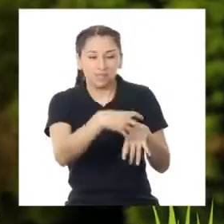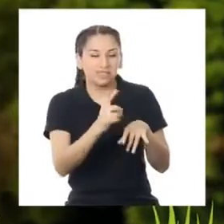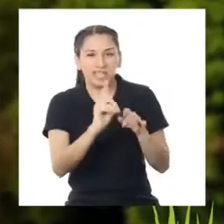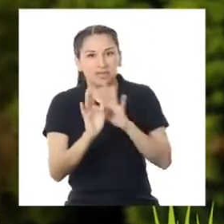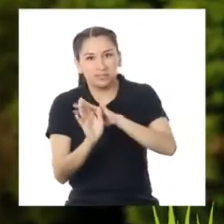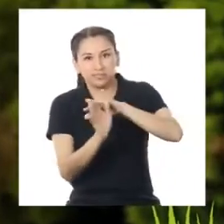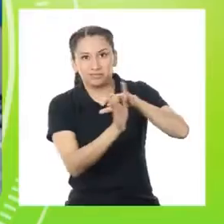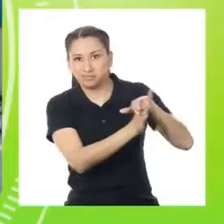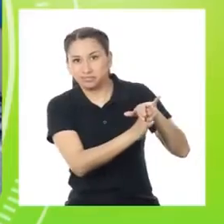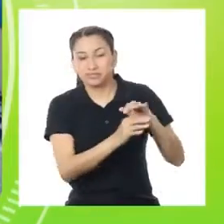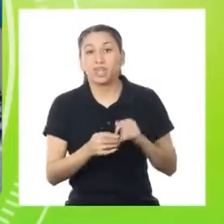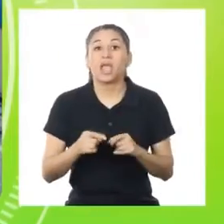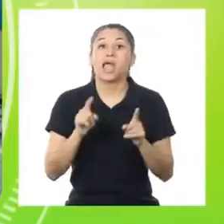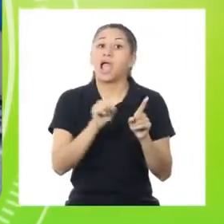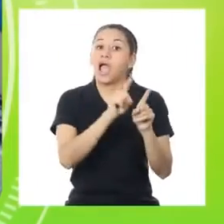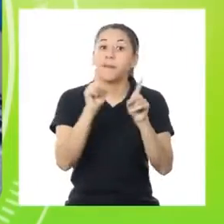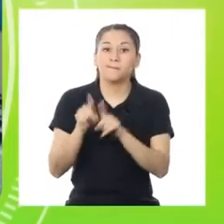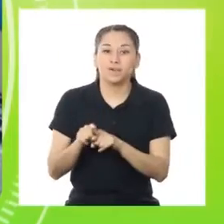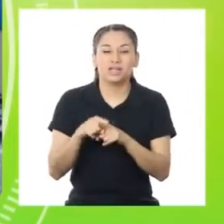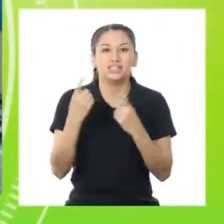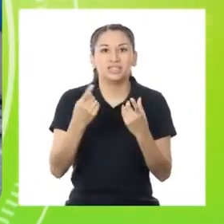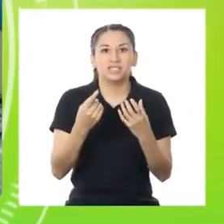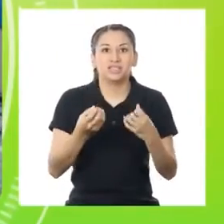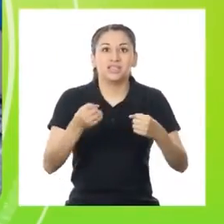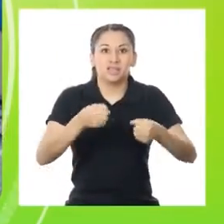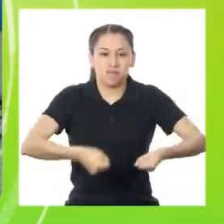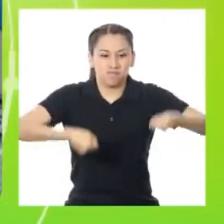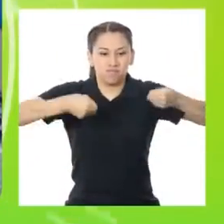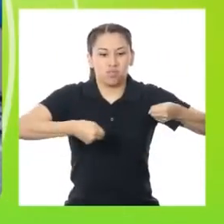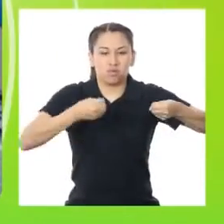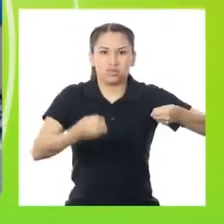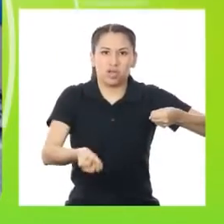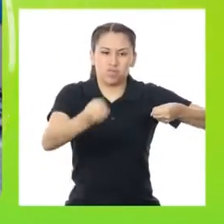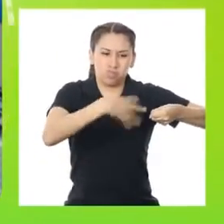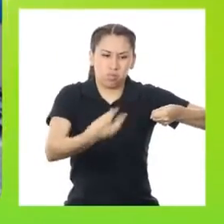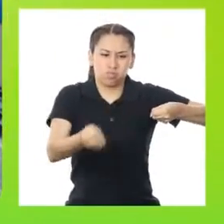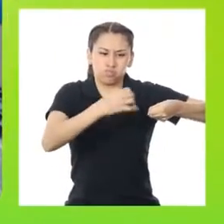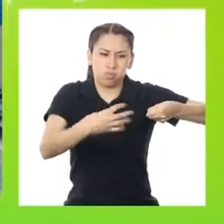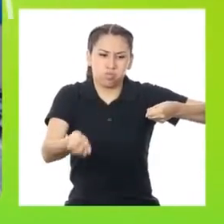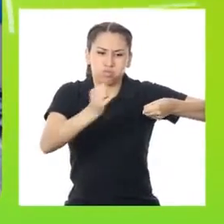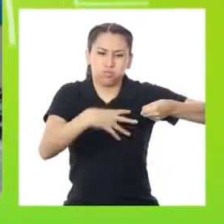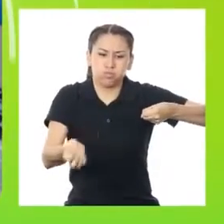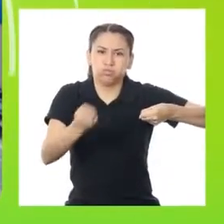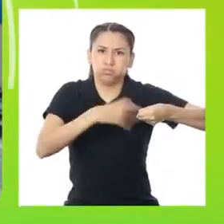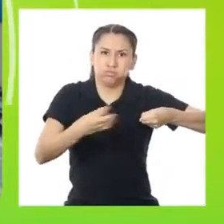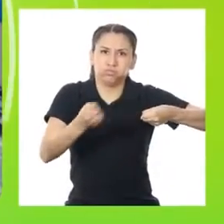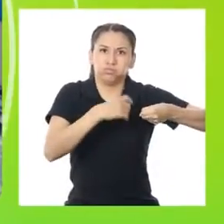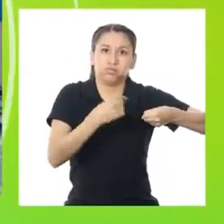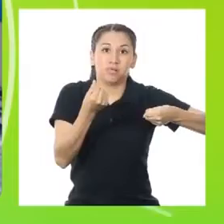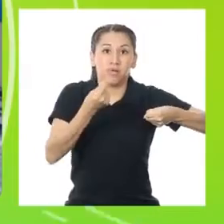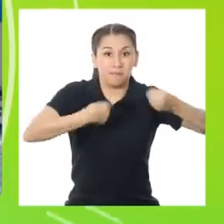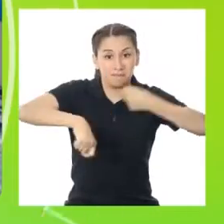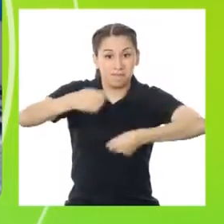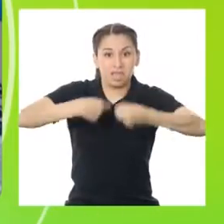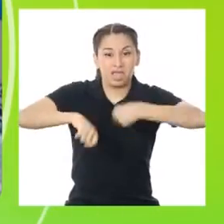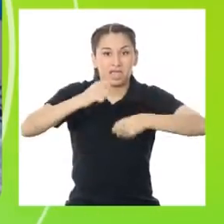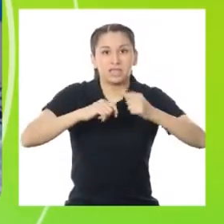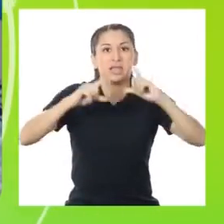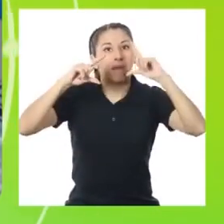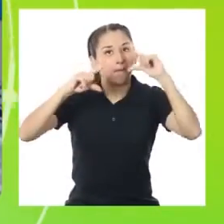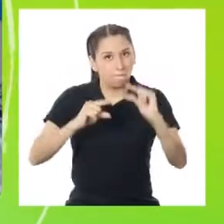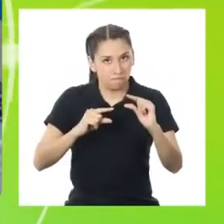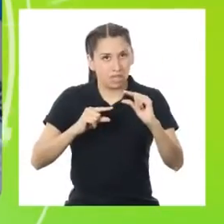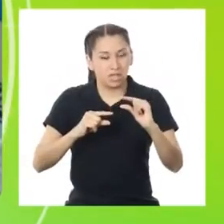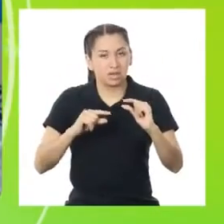agricultores. Además, como sacan grandes cantidades de productos a un menor costo, se